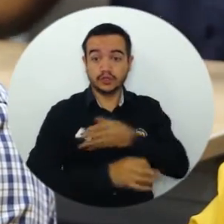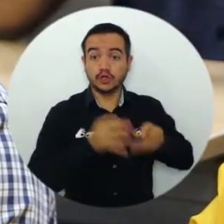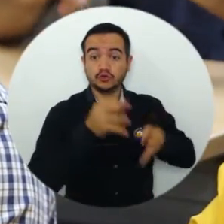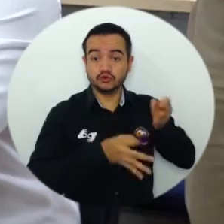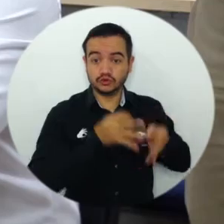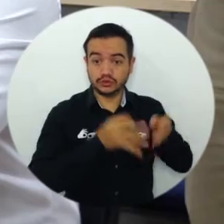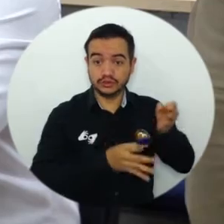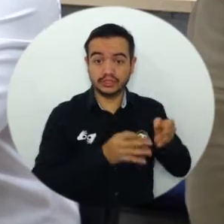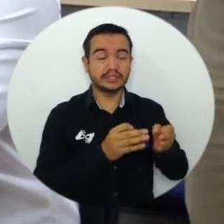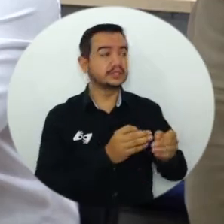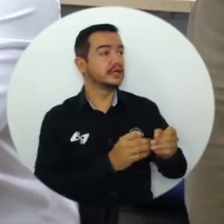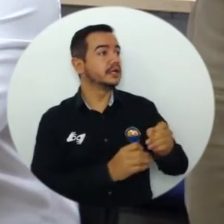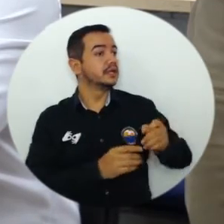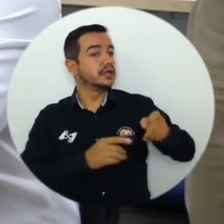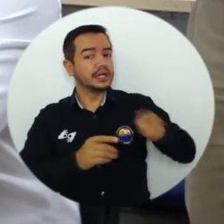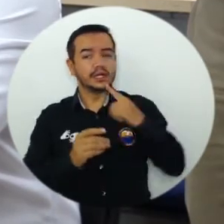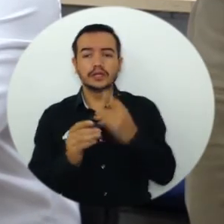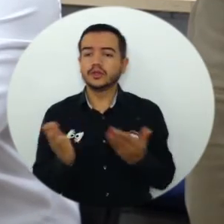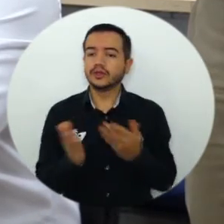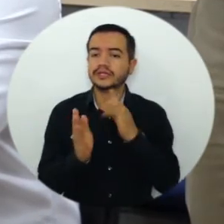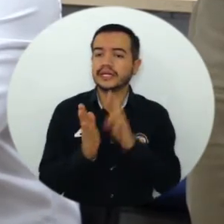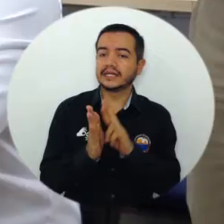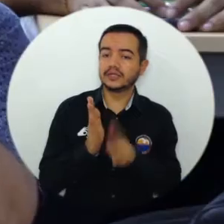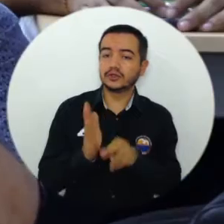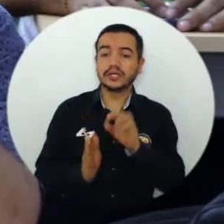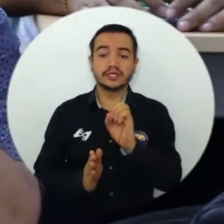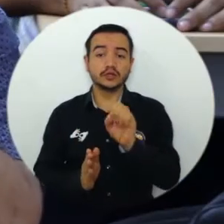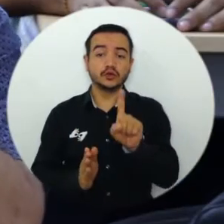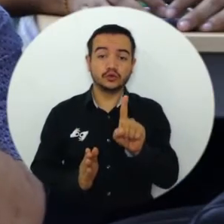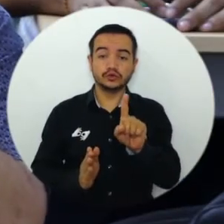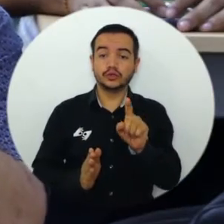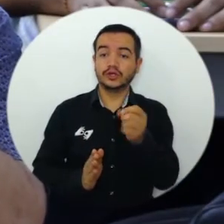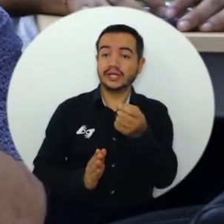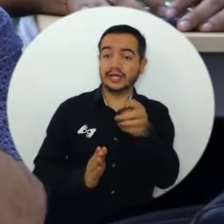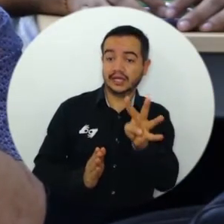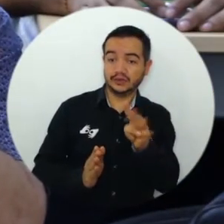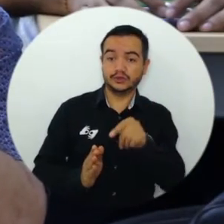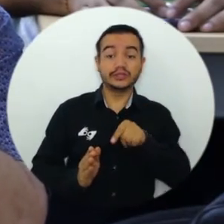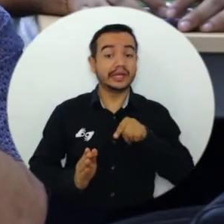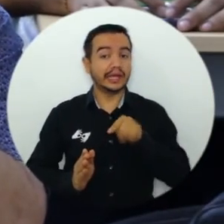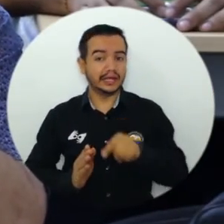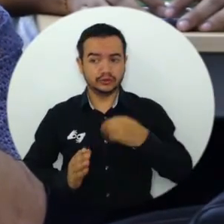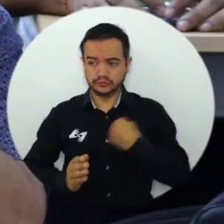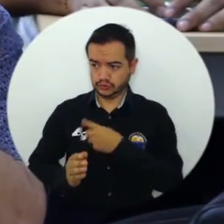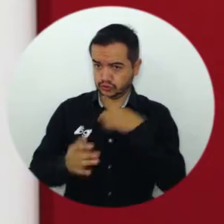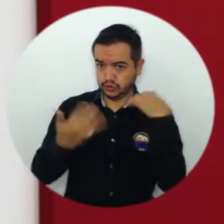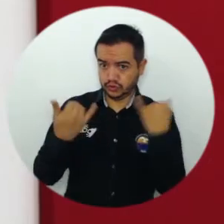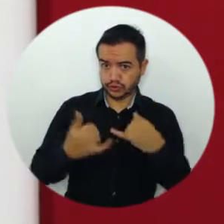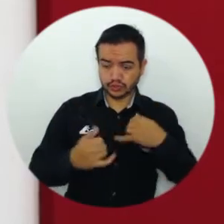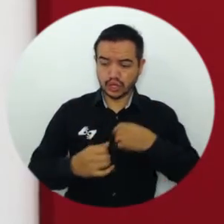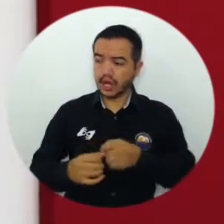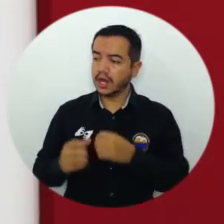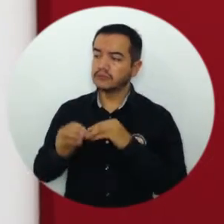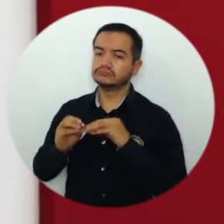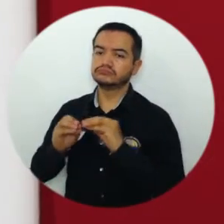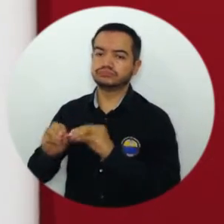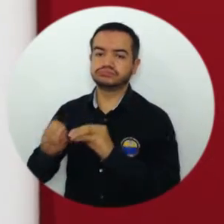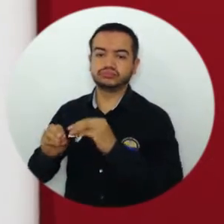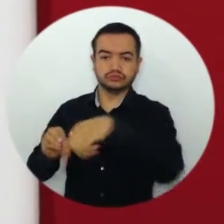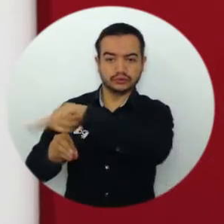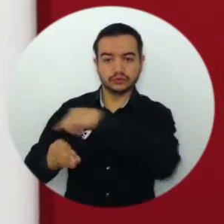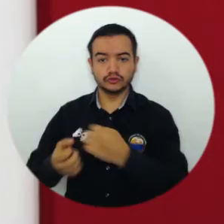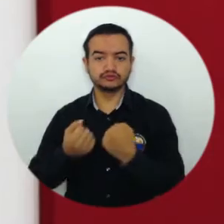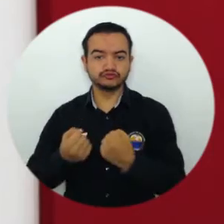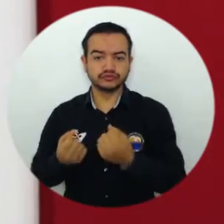0814 de 2017, en la cual con nuestra capacidad instalada logramos darle un curso complementario a los estudiantes del